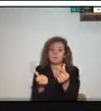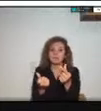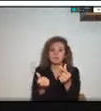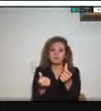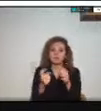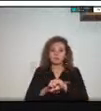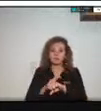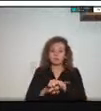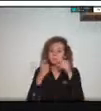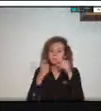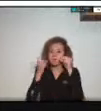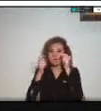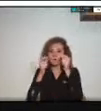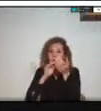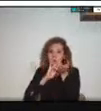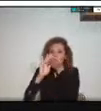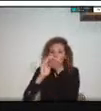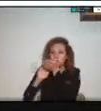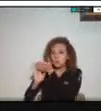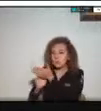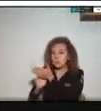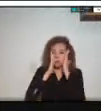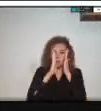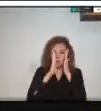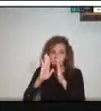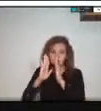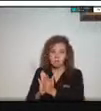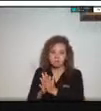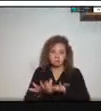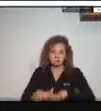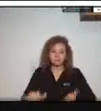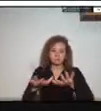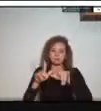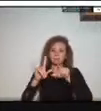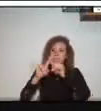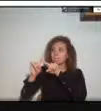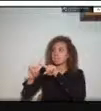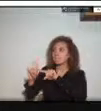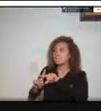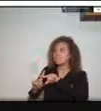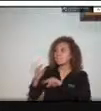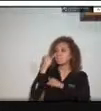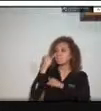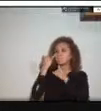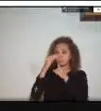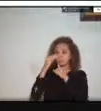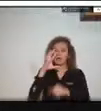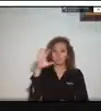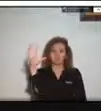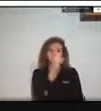en los sectores donde nosotros ya tenemos identificados como zonas de inundación